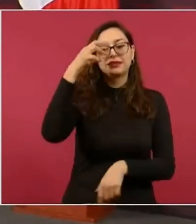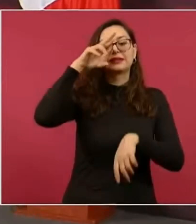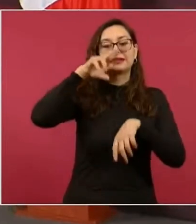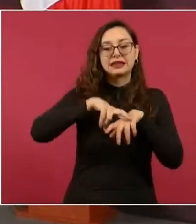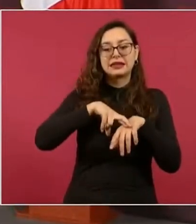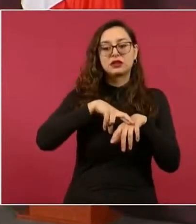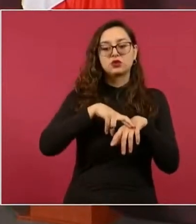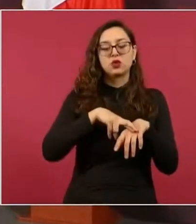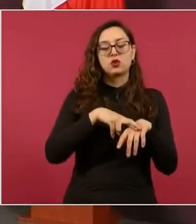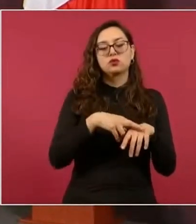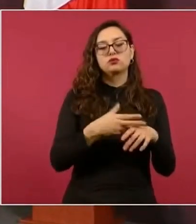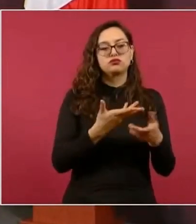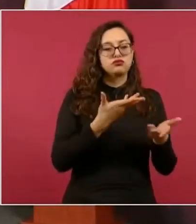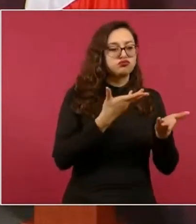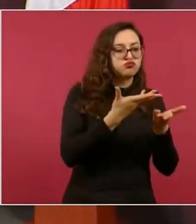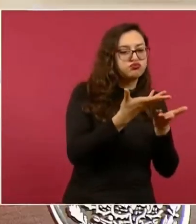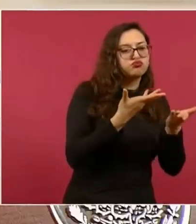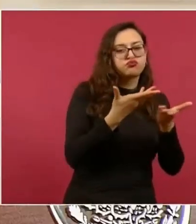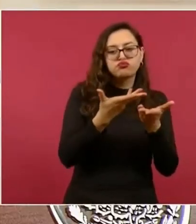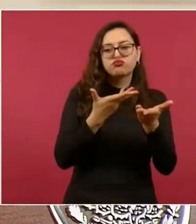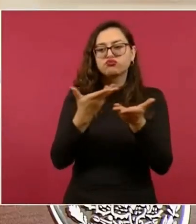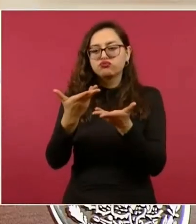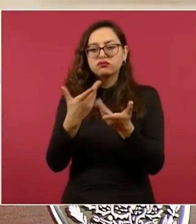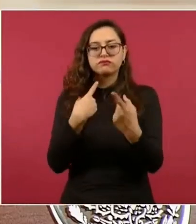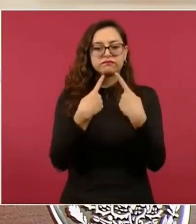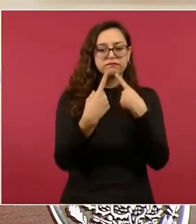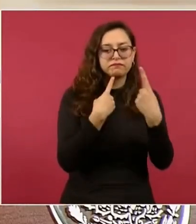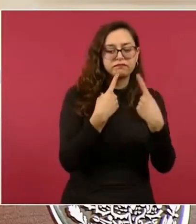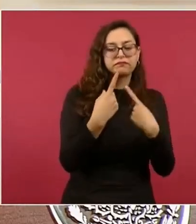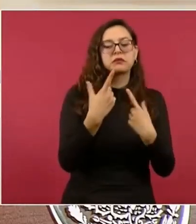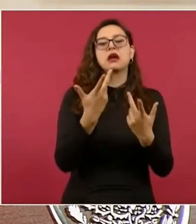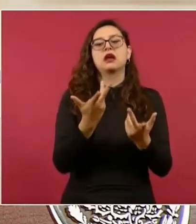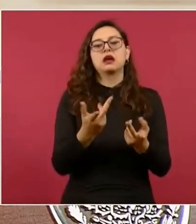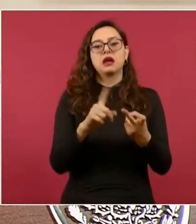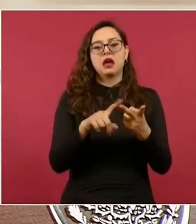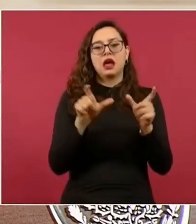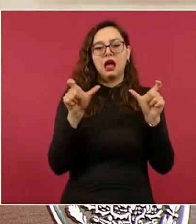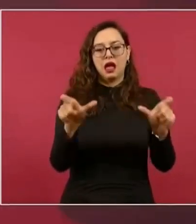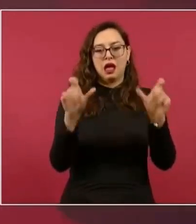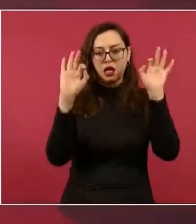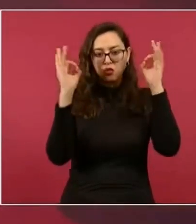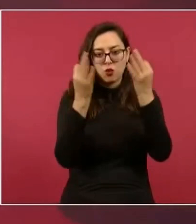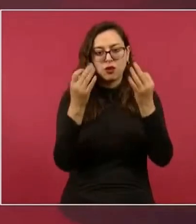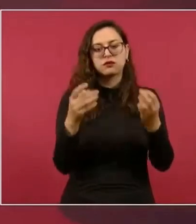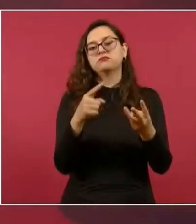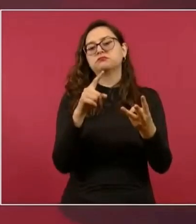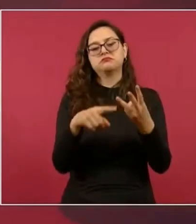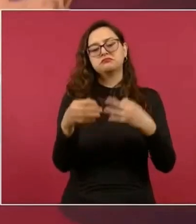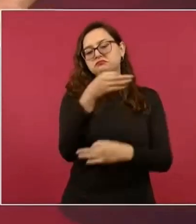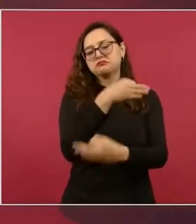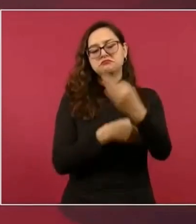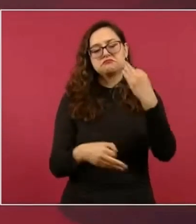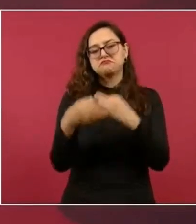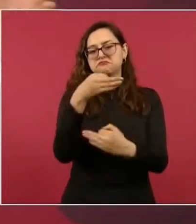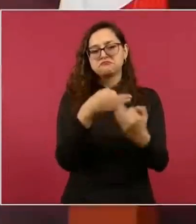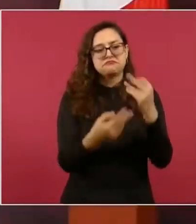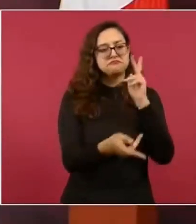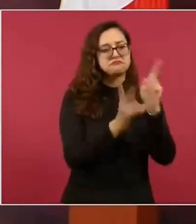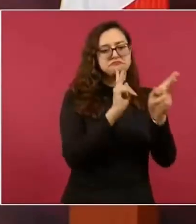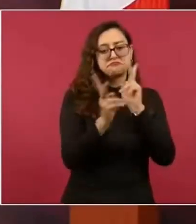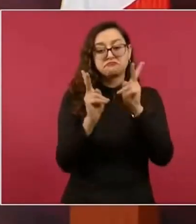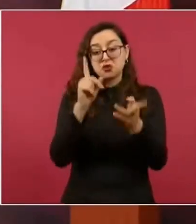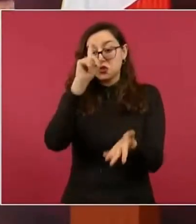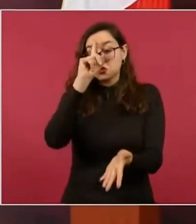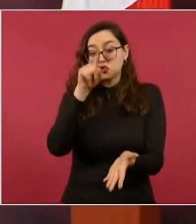los dos aeropuertos, con aduanas, con todos. Y va a ser, yo